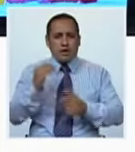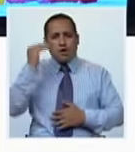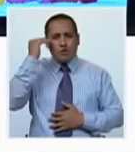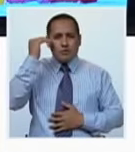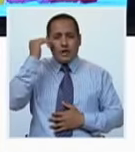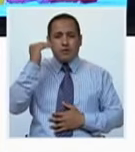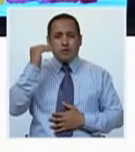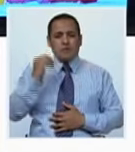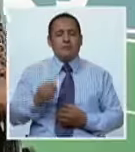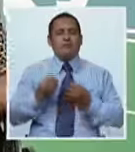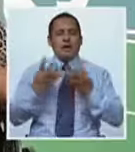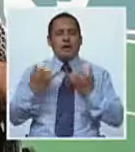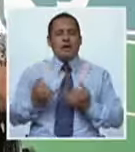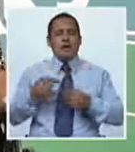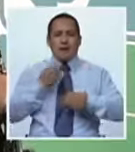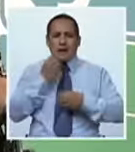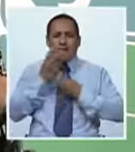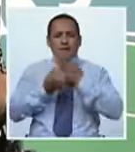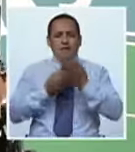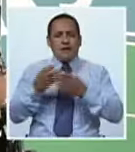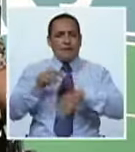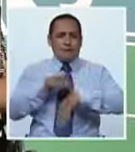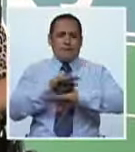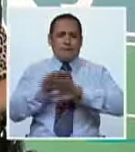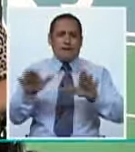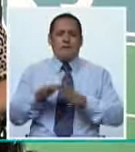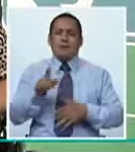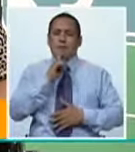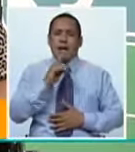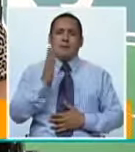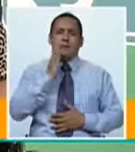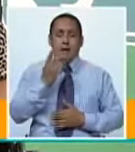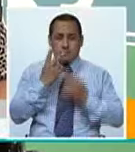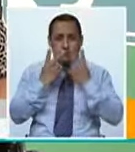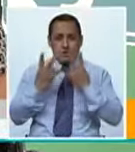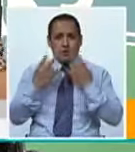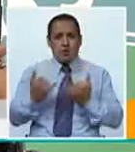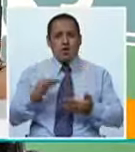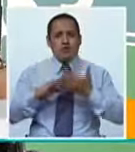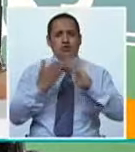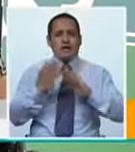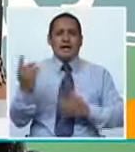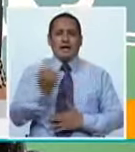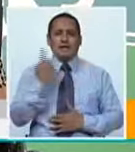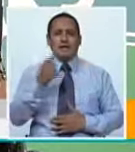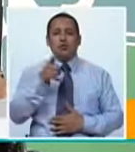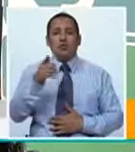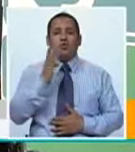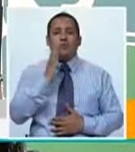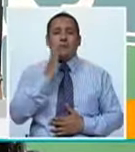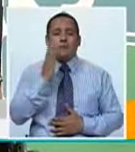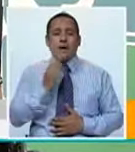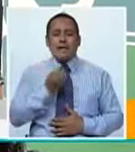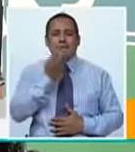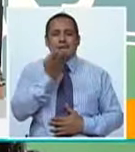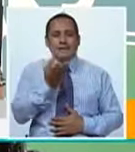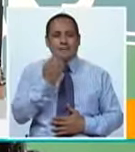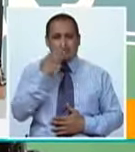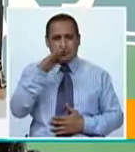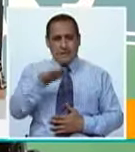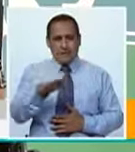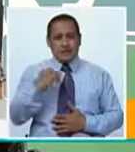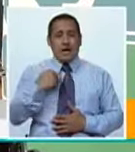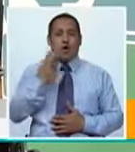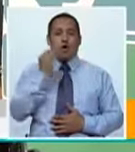síndrome de Down. Para finalizar, un mensaje pequeño para todas las mamás, papás que nos están viendo y la sociedad en general. Tú como madre de una